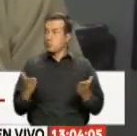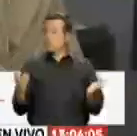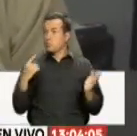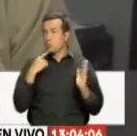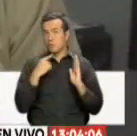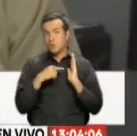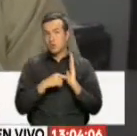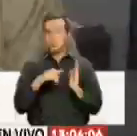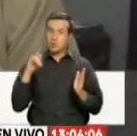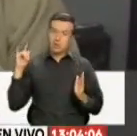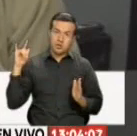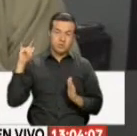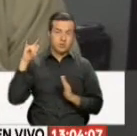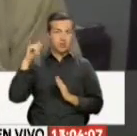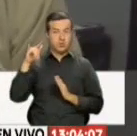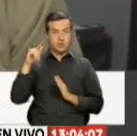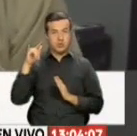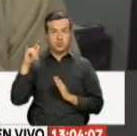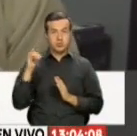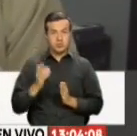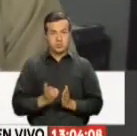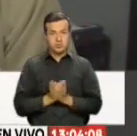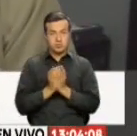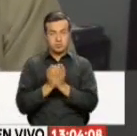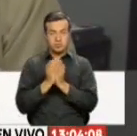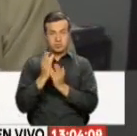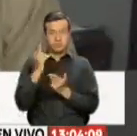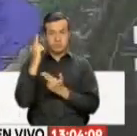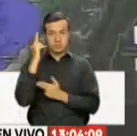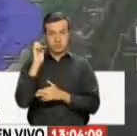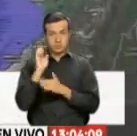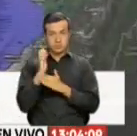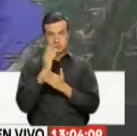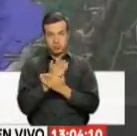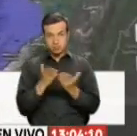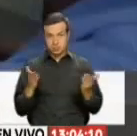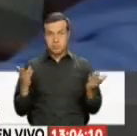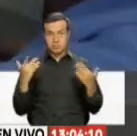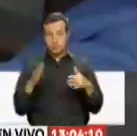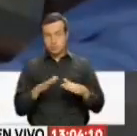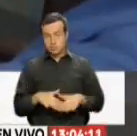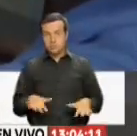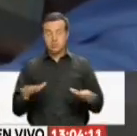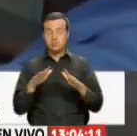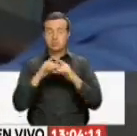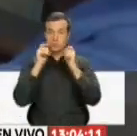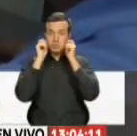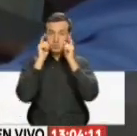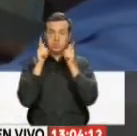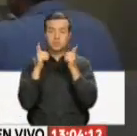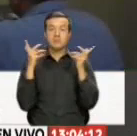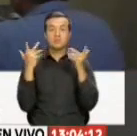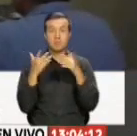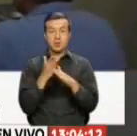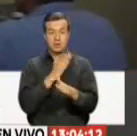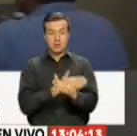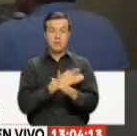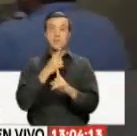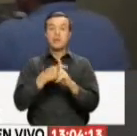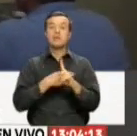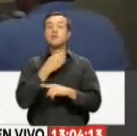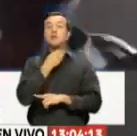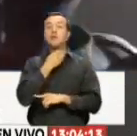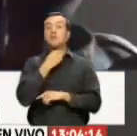como aviones y naves de la Armada del Ecuador. Estos movimientos encendieron las alertas tras lo sucedido en agosto del